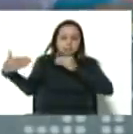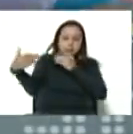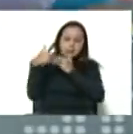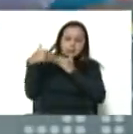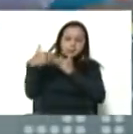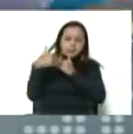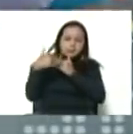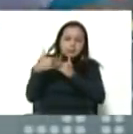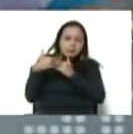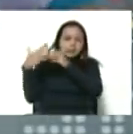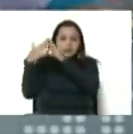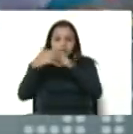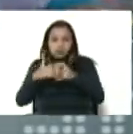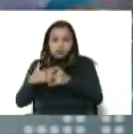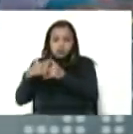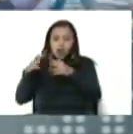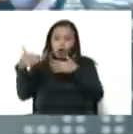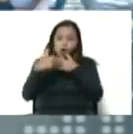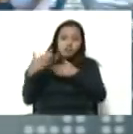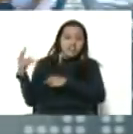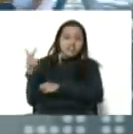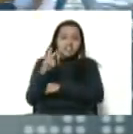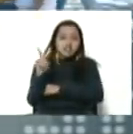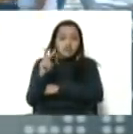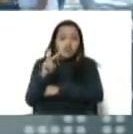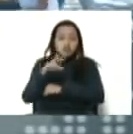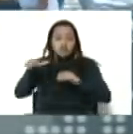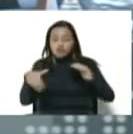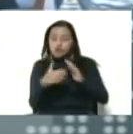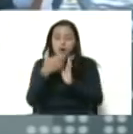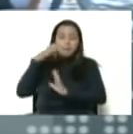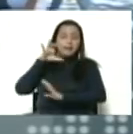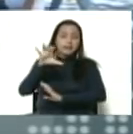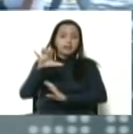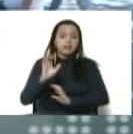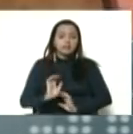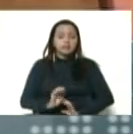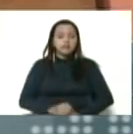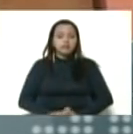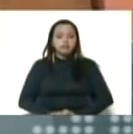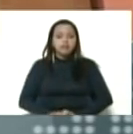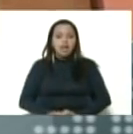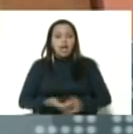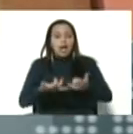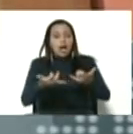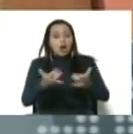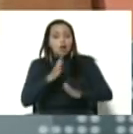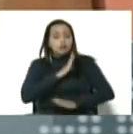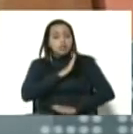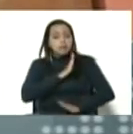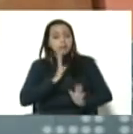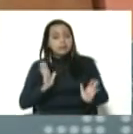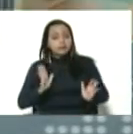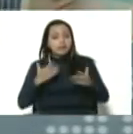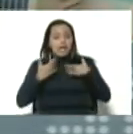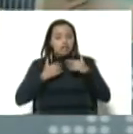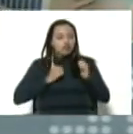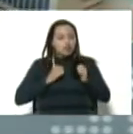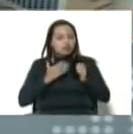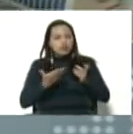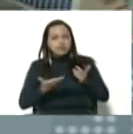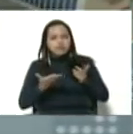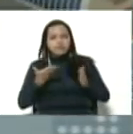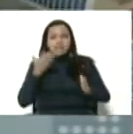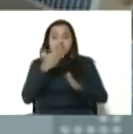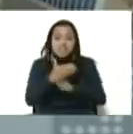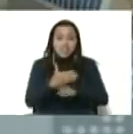imperialista criminal contra todo un país. Ahora tenemos nosotros, Aristóbulo, que es ir